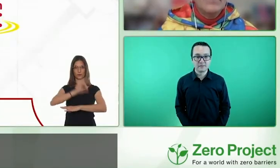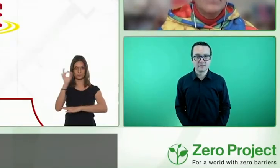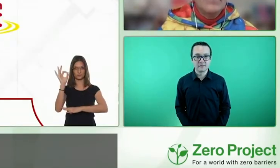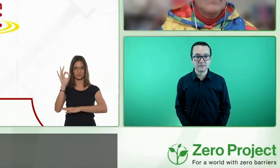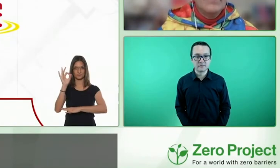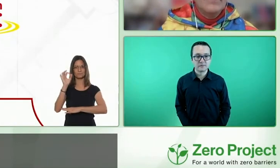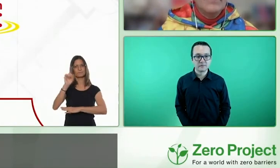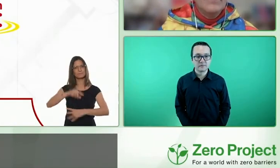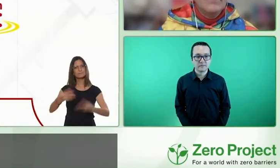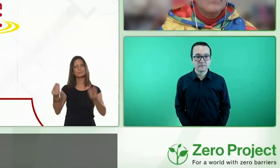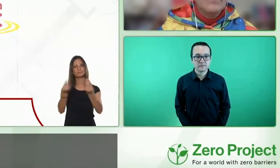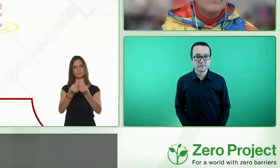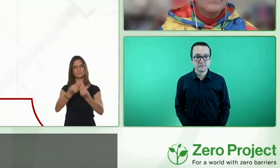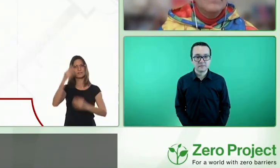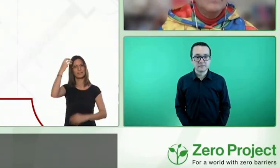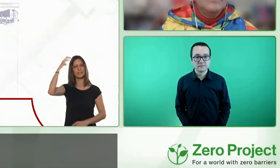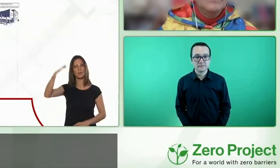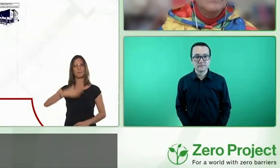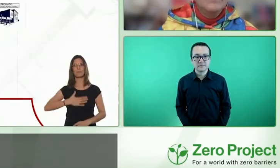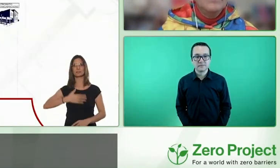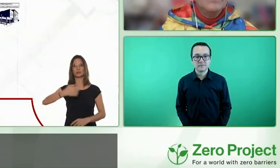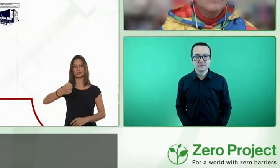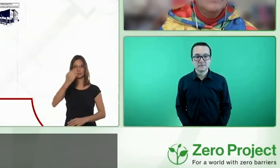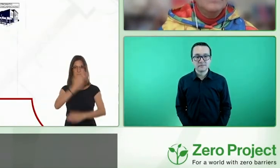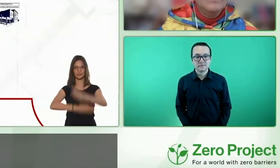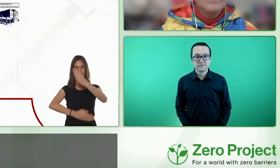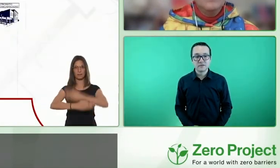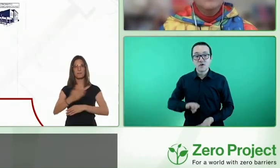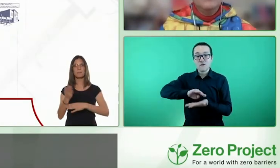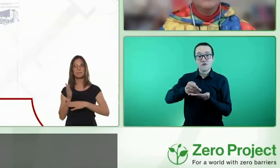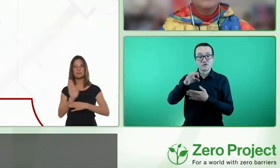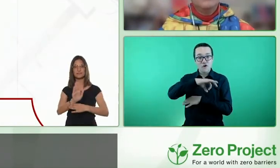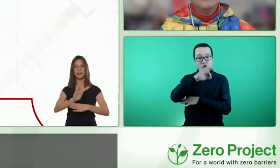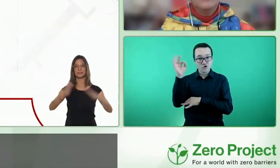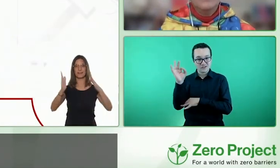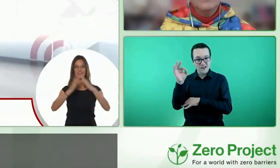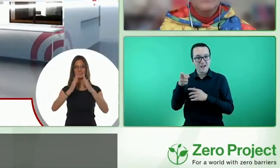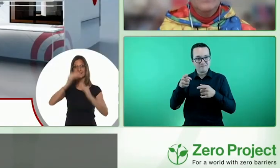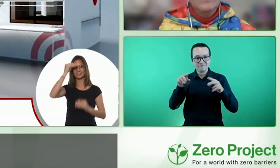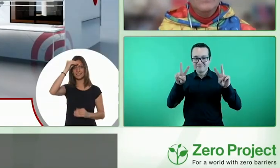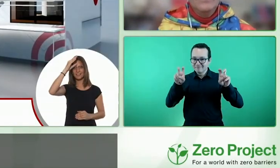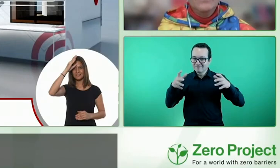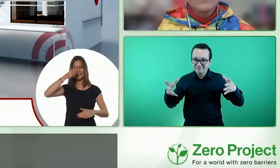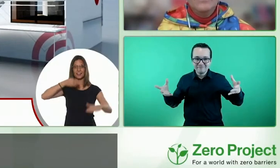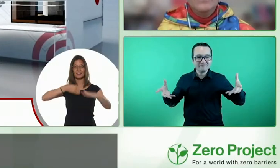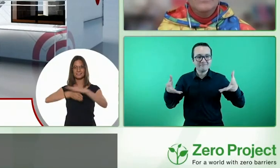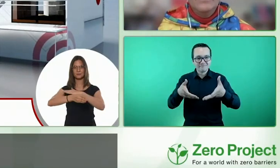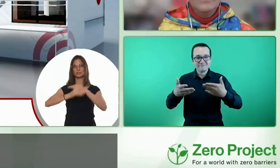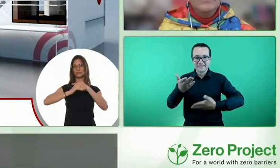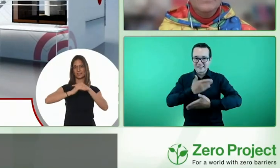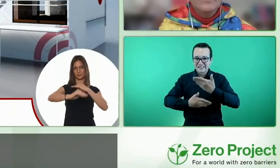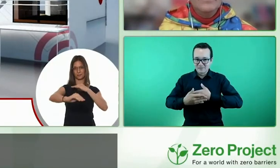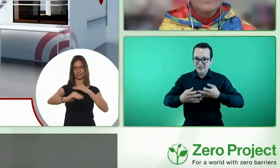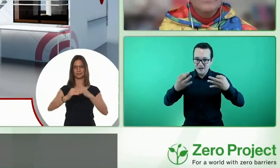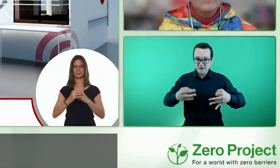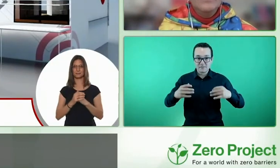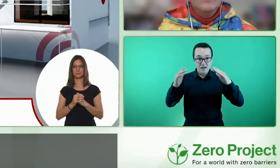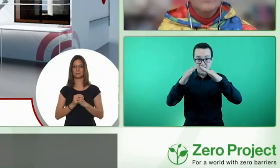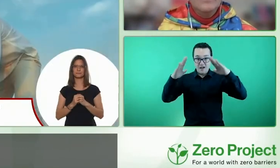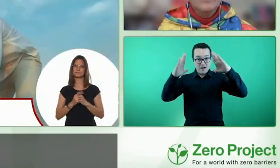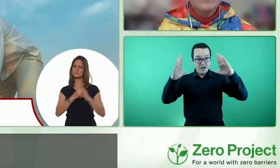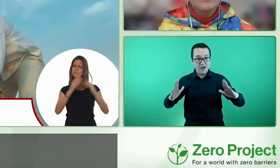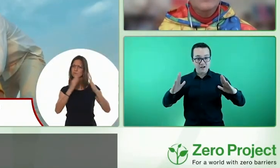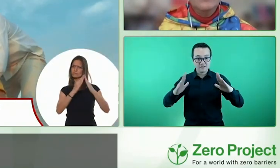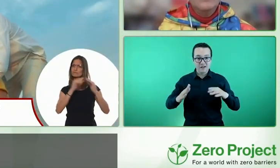Fundación 11, junto con el Real Patronato sobre Discapacidad, presenta la Casa Inteligente, Accesible y Sostenible.